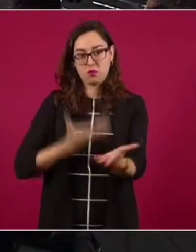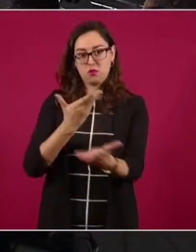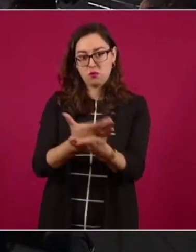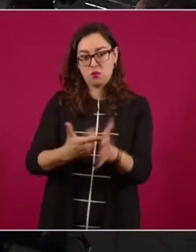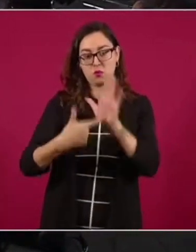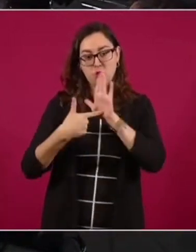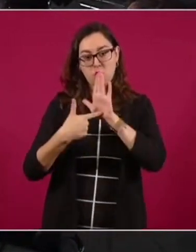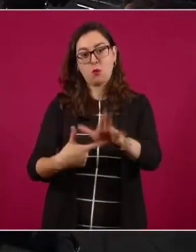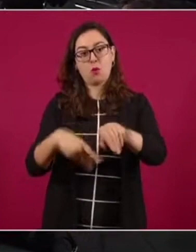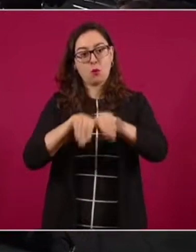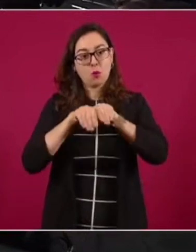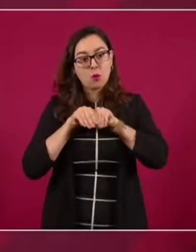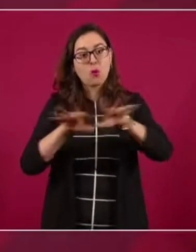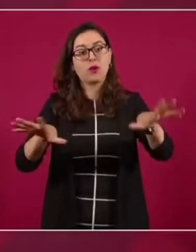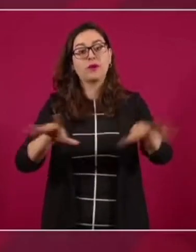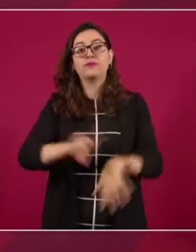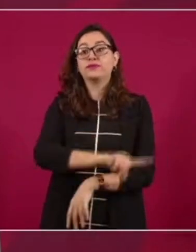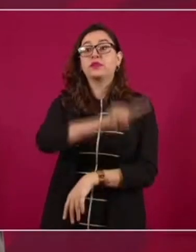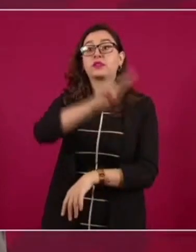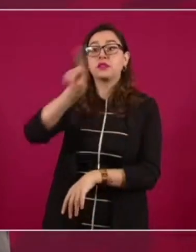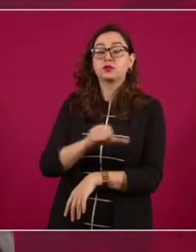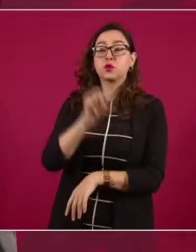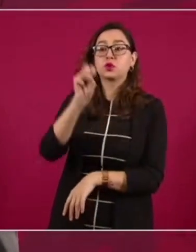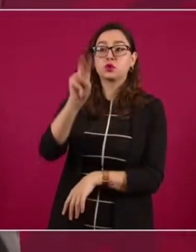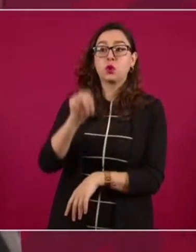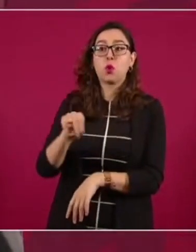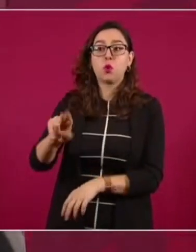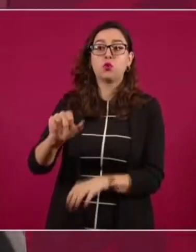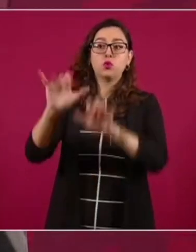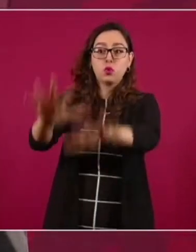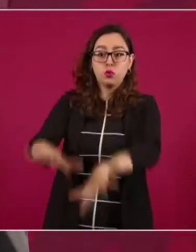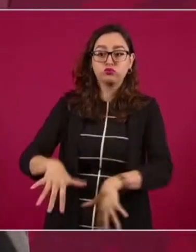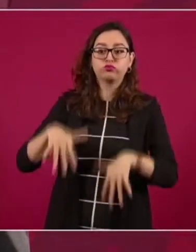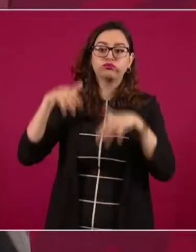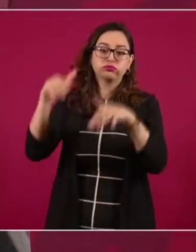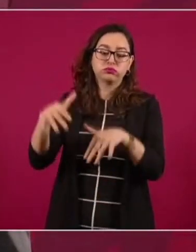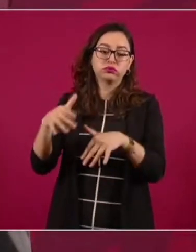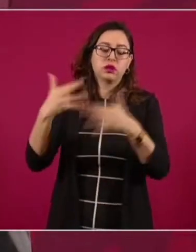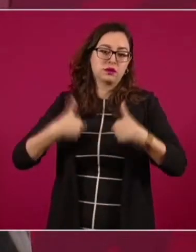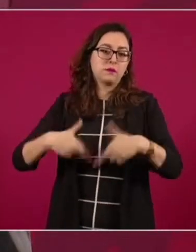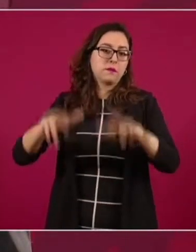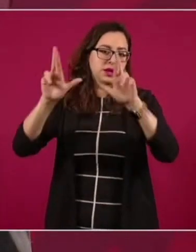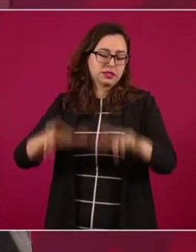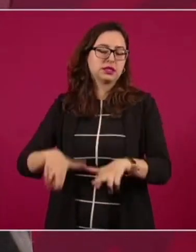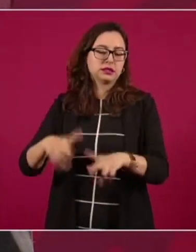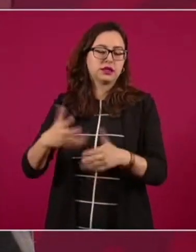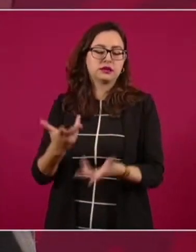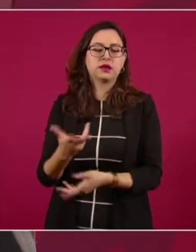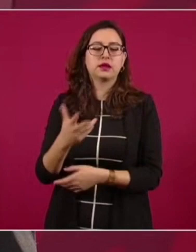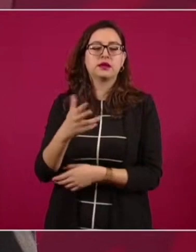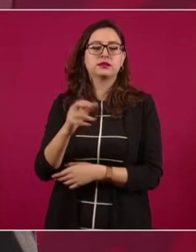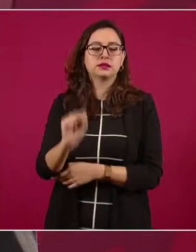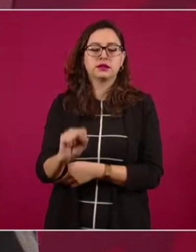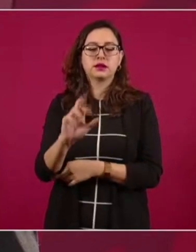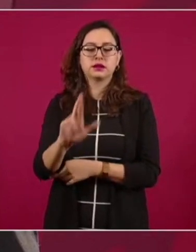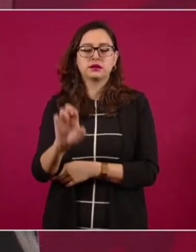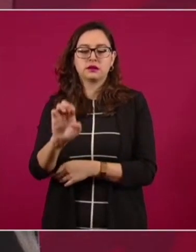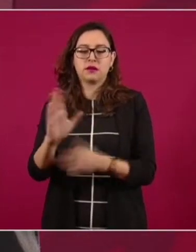en la Asamblea General de la ONU, el secretario de Relaciones Exteriores.